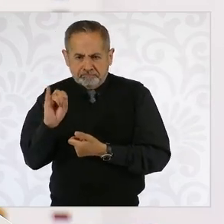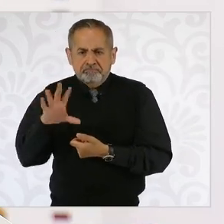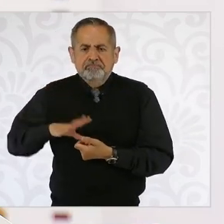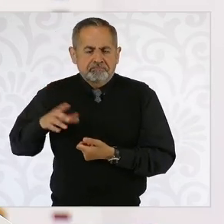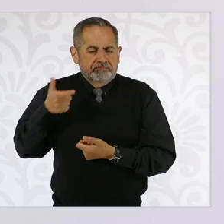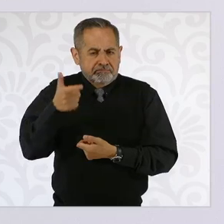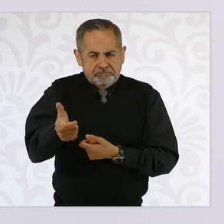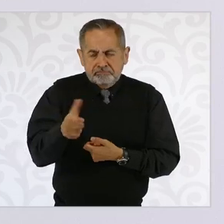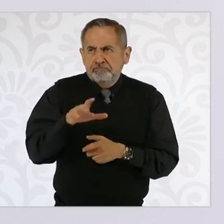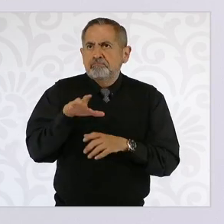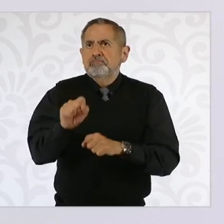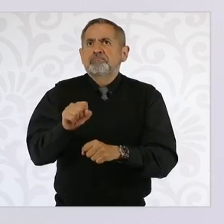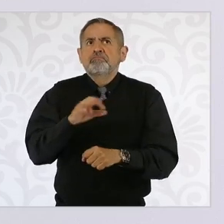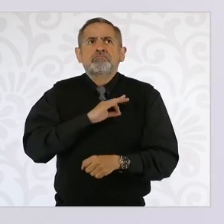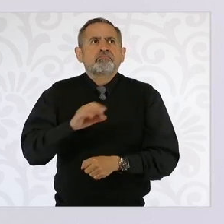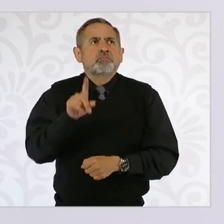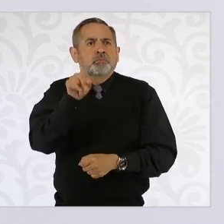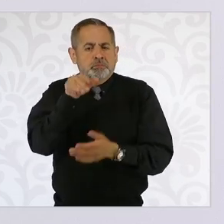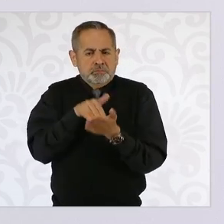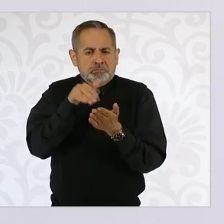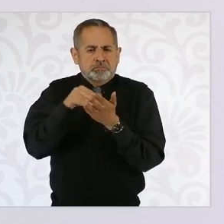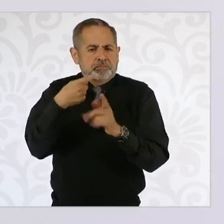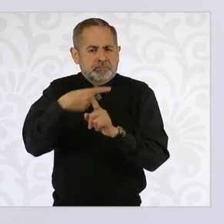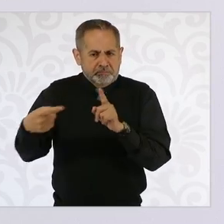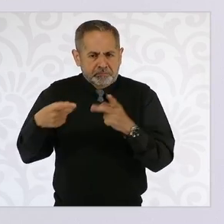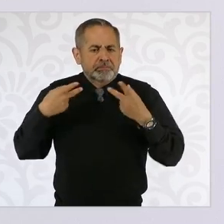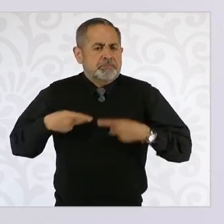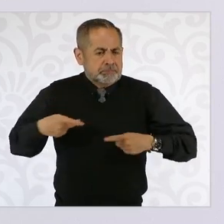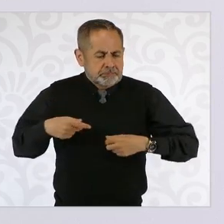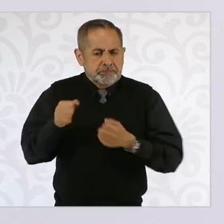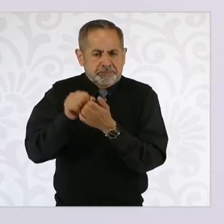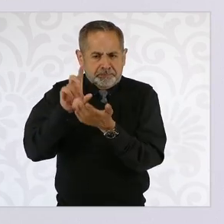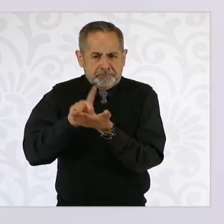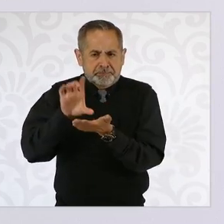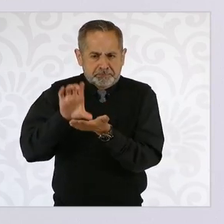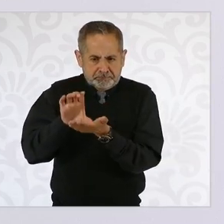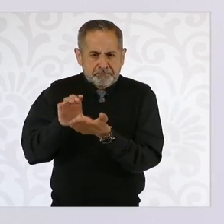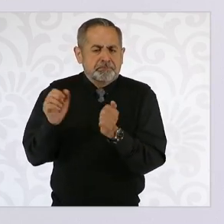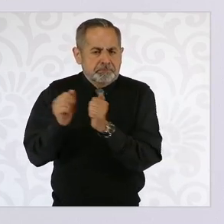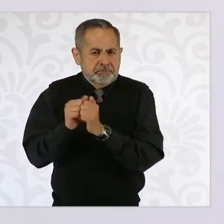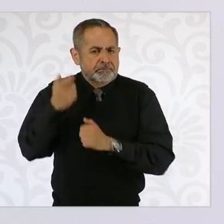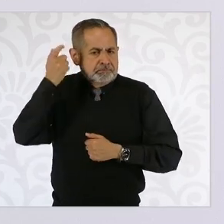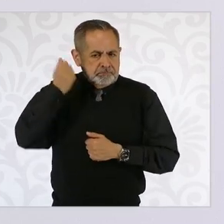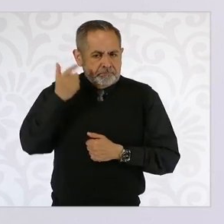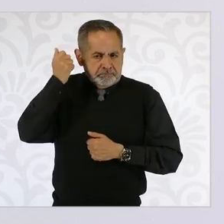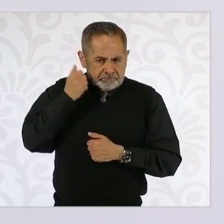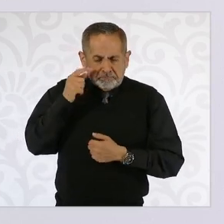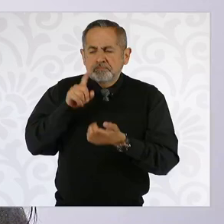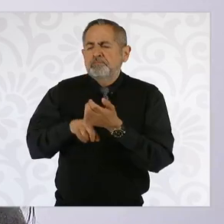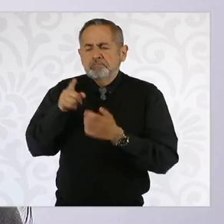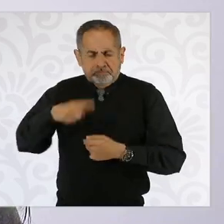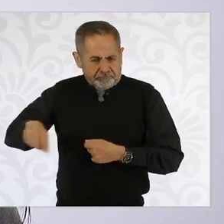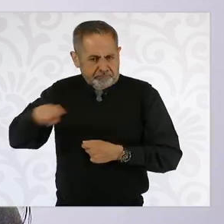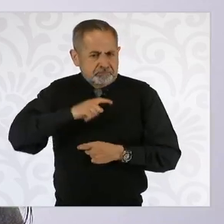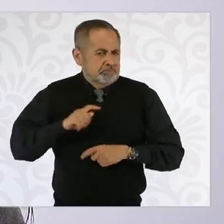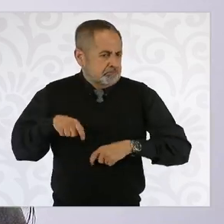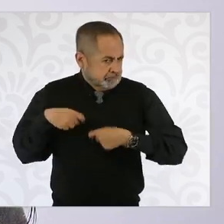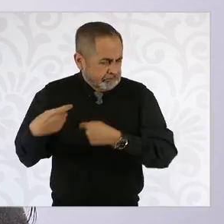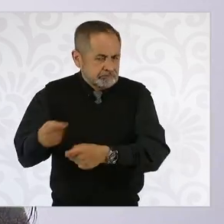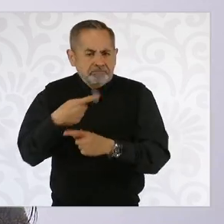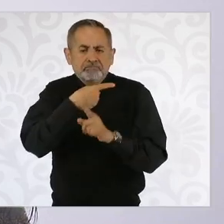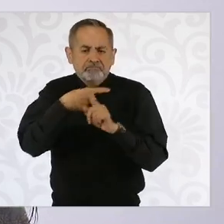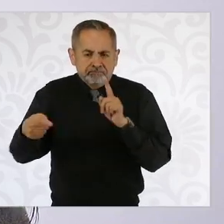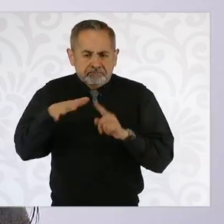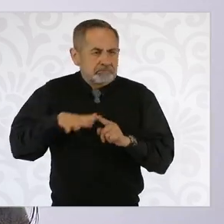estamos ya llegando a un millón y medio de personas con discapacidad que viven en esta condición y tienen la pensión.